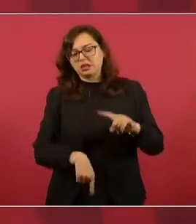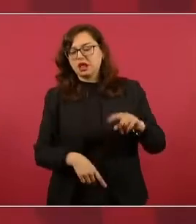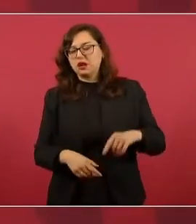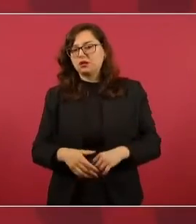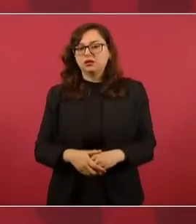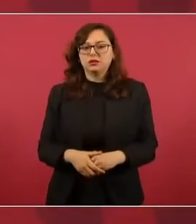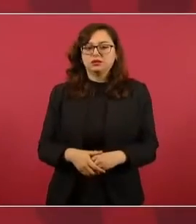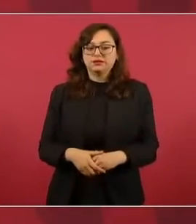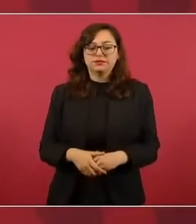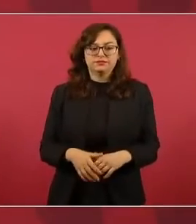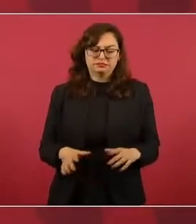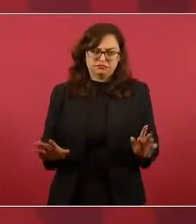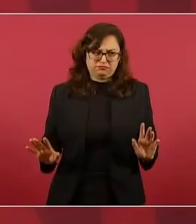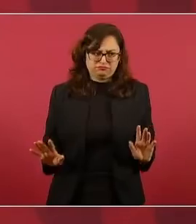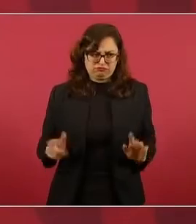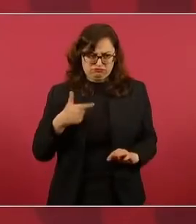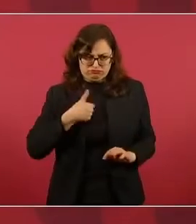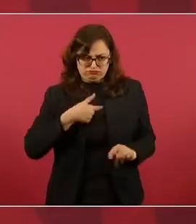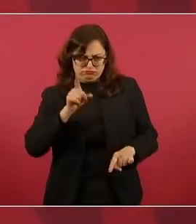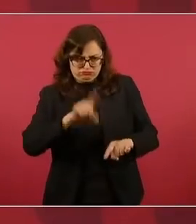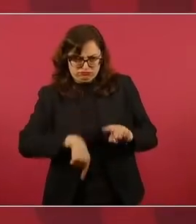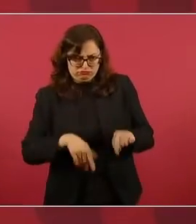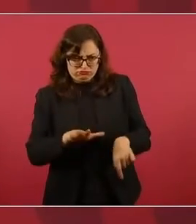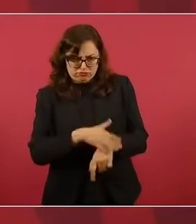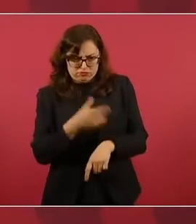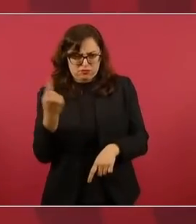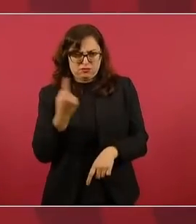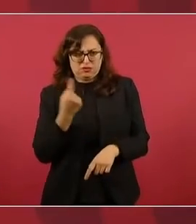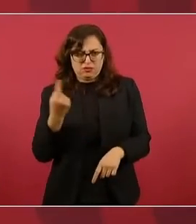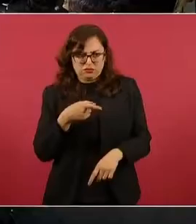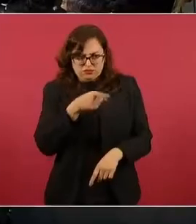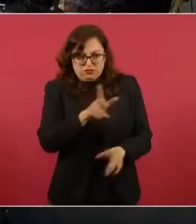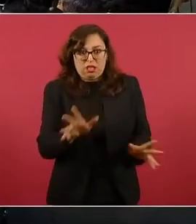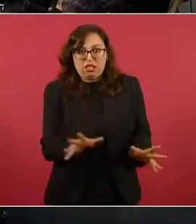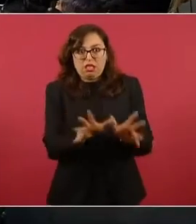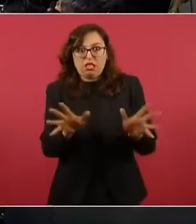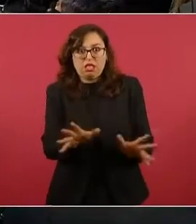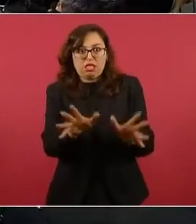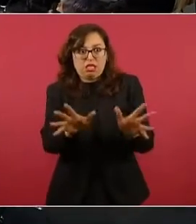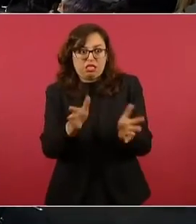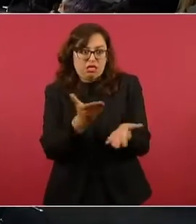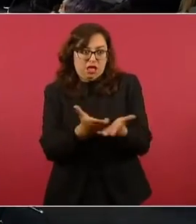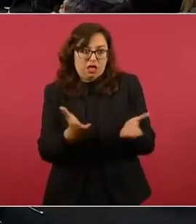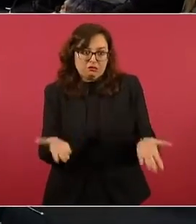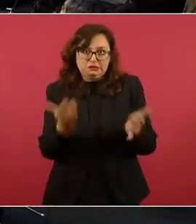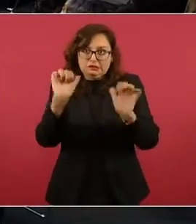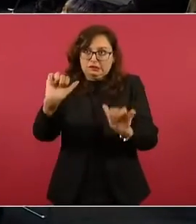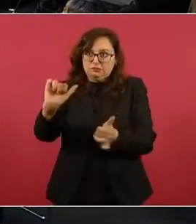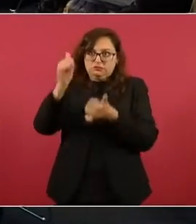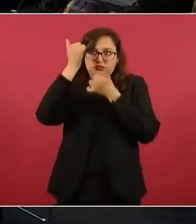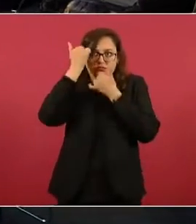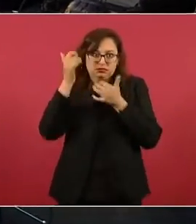Pues si ustedes lo pusieron, además